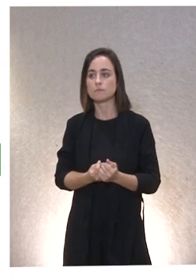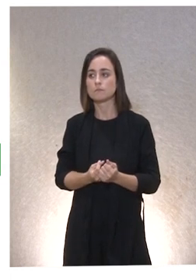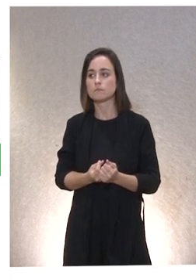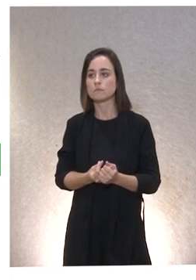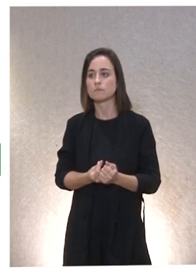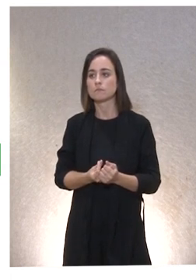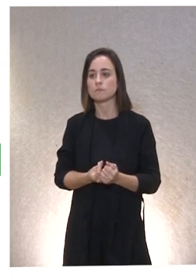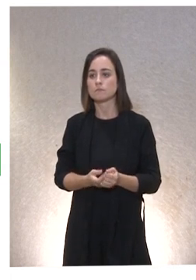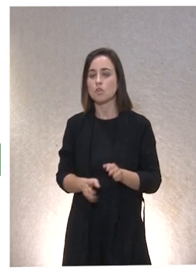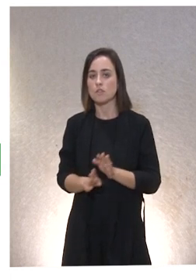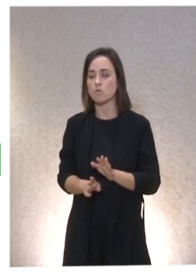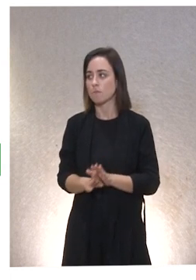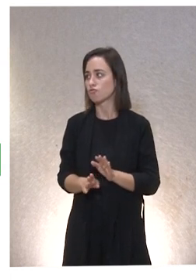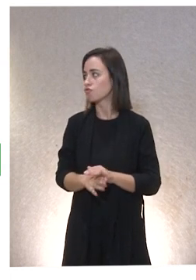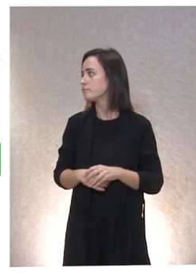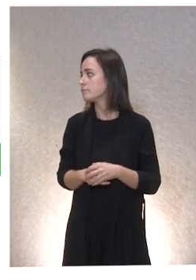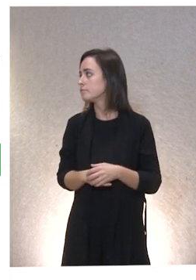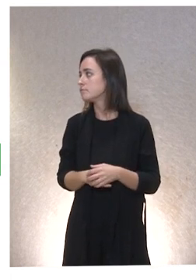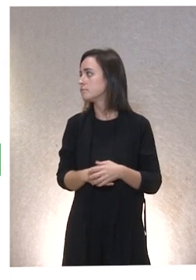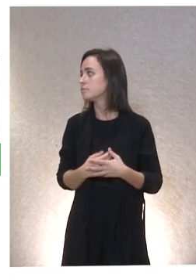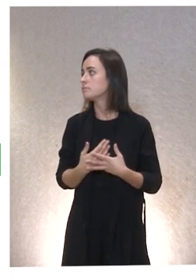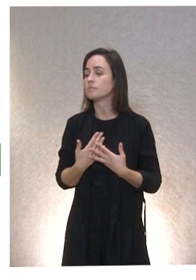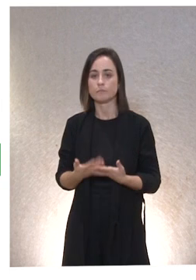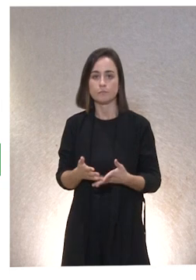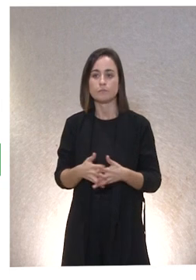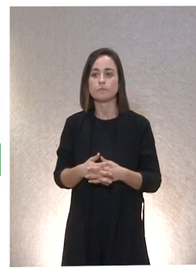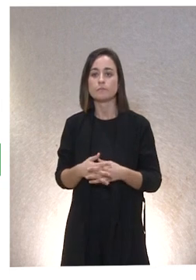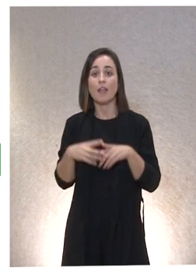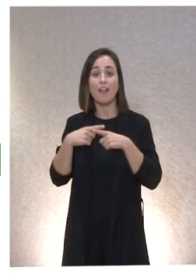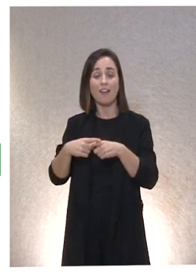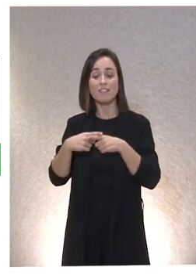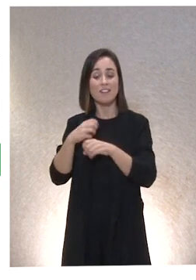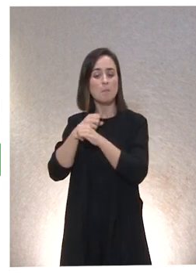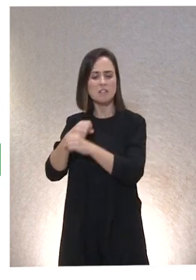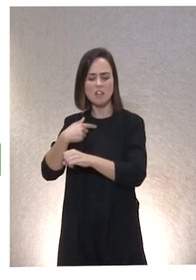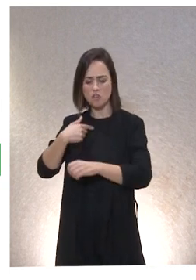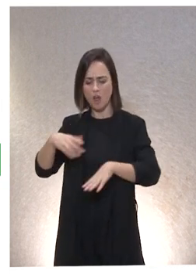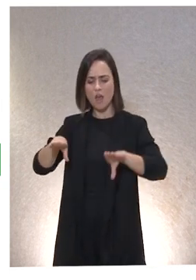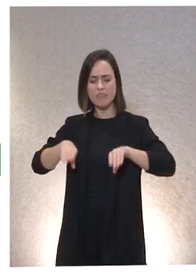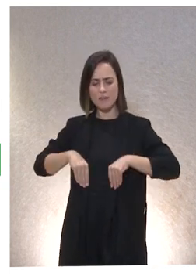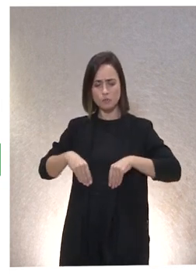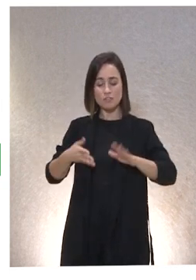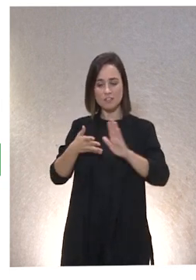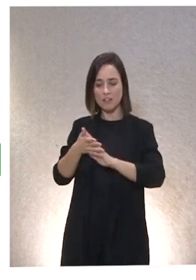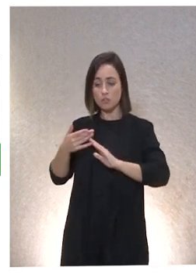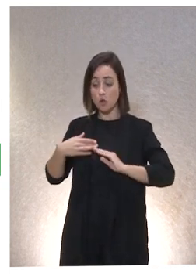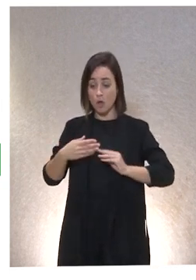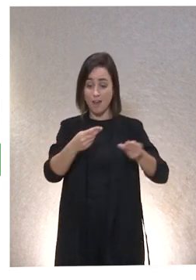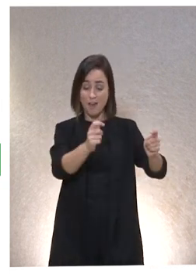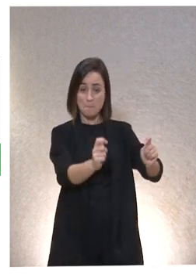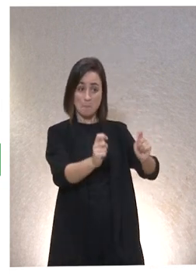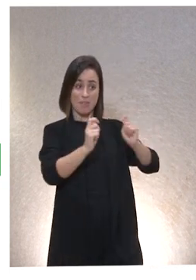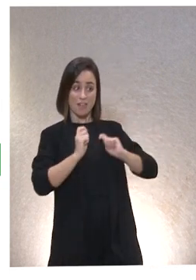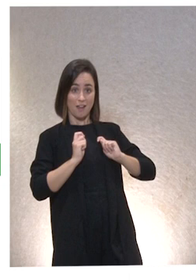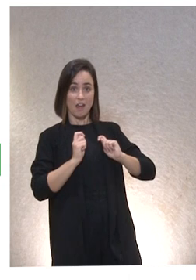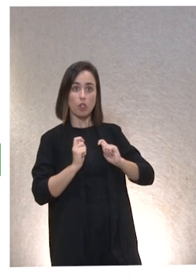continuamos. Quien acoge la interdependencia acoge positivamente tanto el dar como el recibir. Esto es